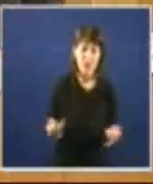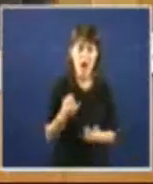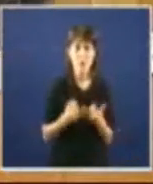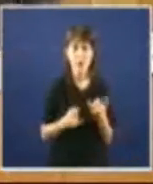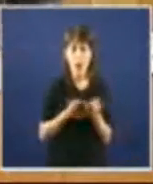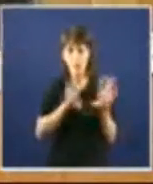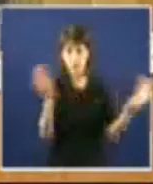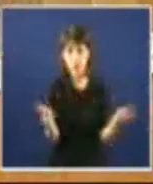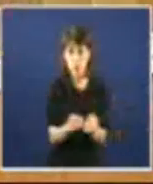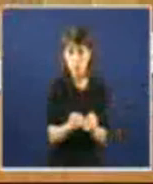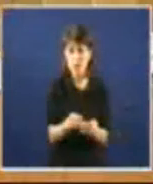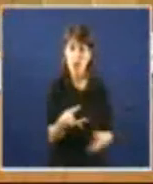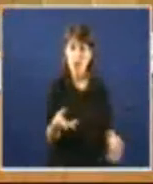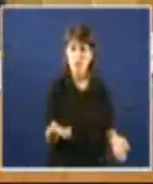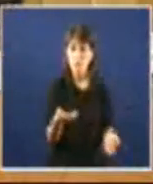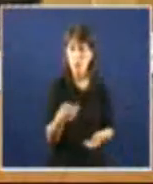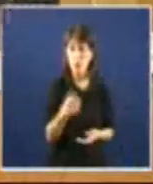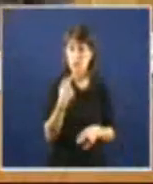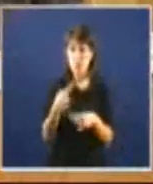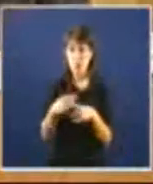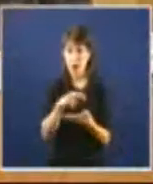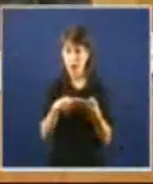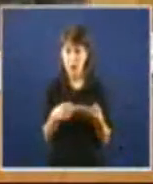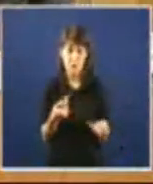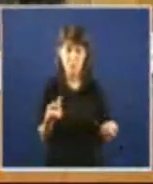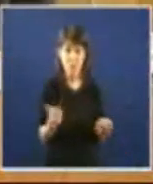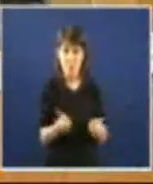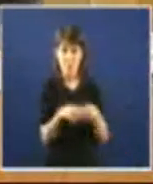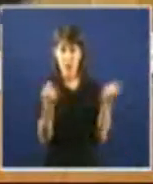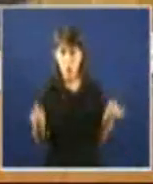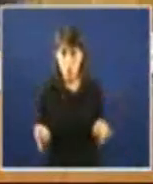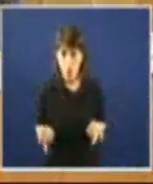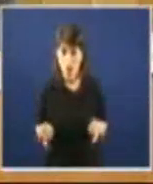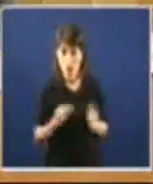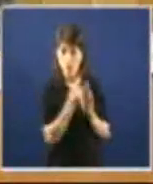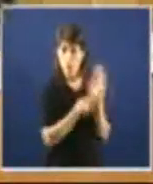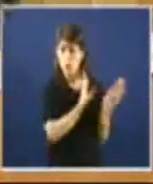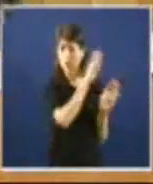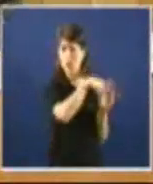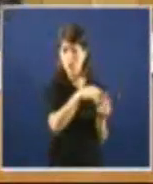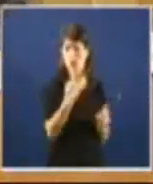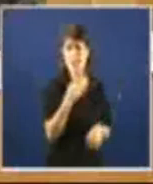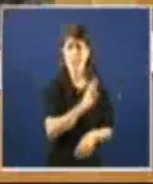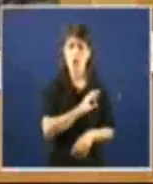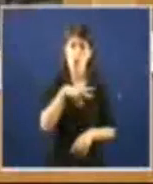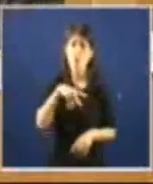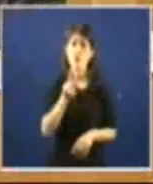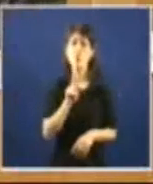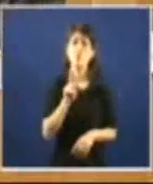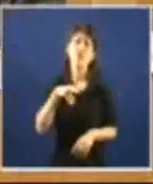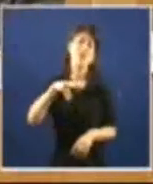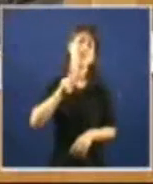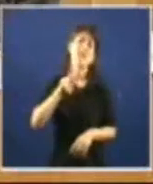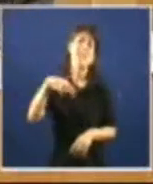importa a xunta nestes orzamentos o señor Núñez teiman obedecer dócilmente as